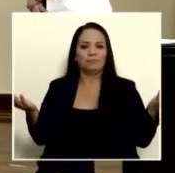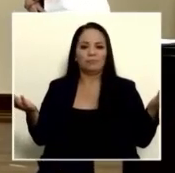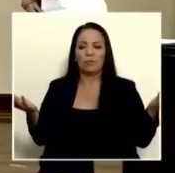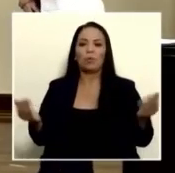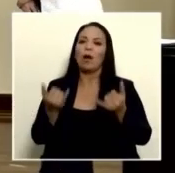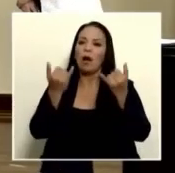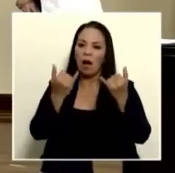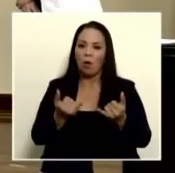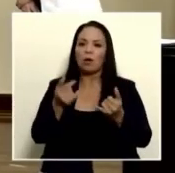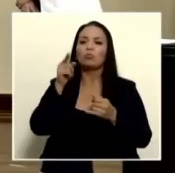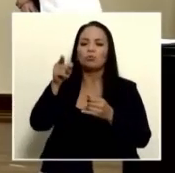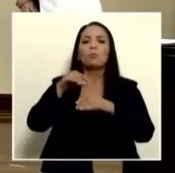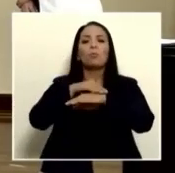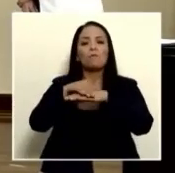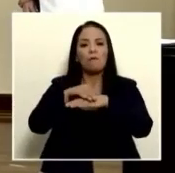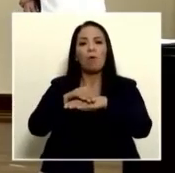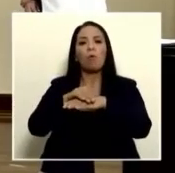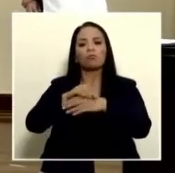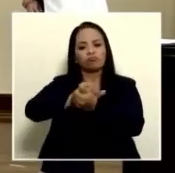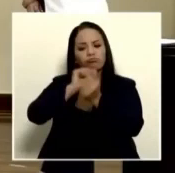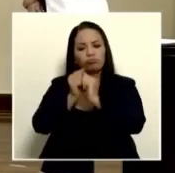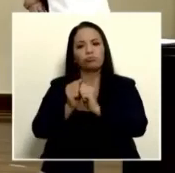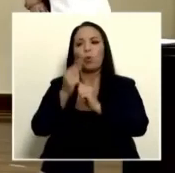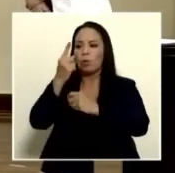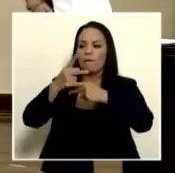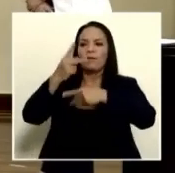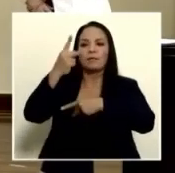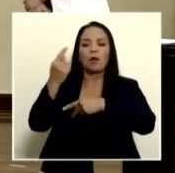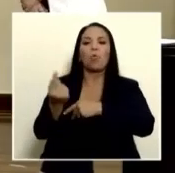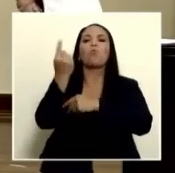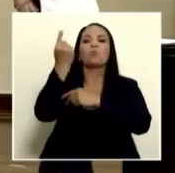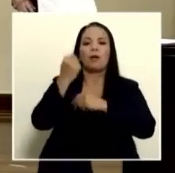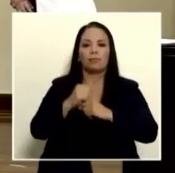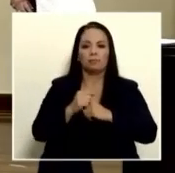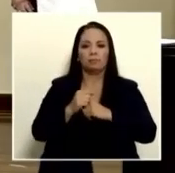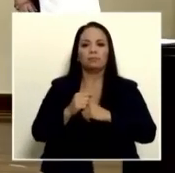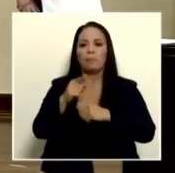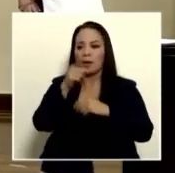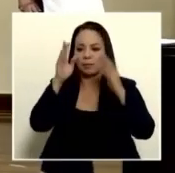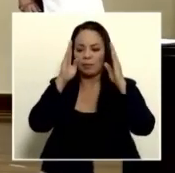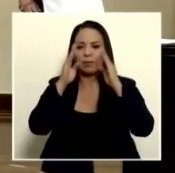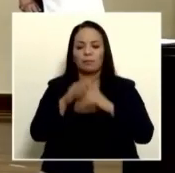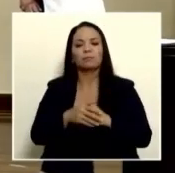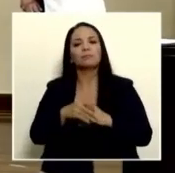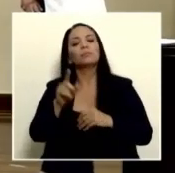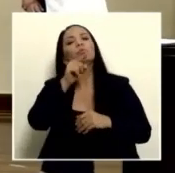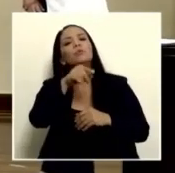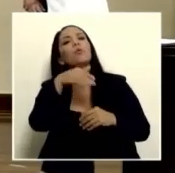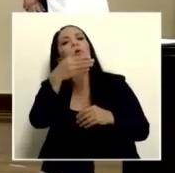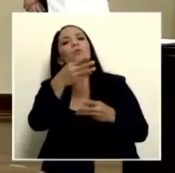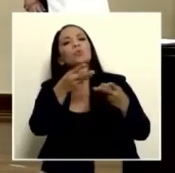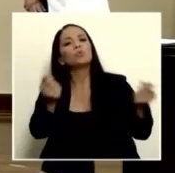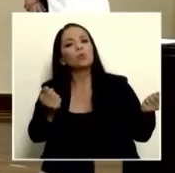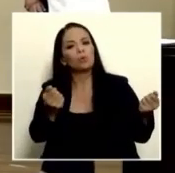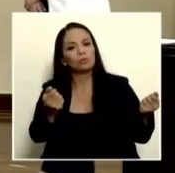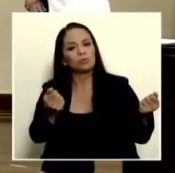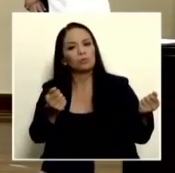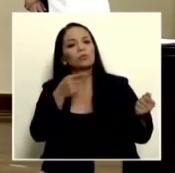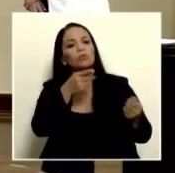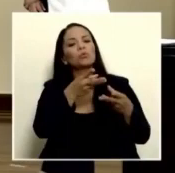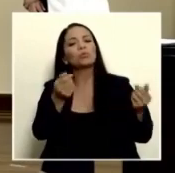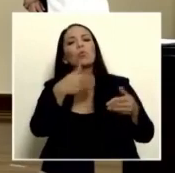ventanilla única viéndolos a los ojos cuando va a tener usted un reporte de solución no es que estamos trabajando de